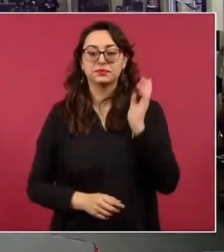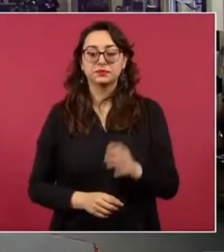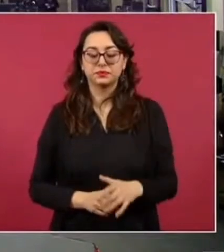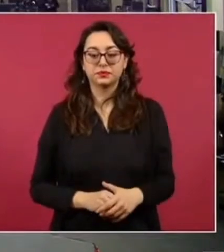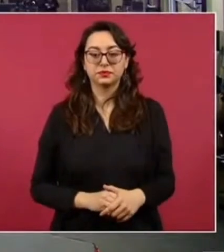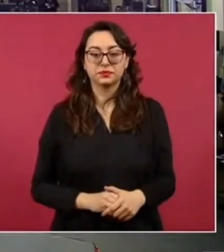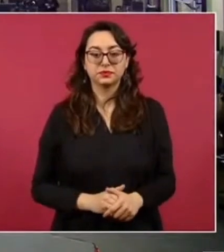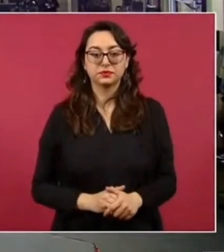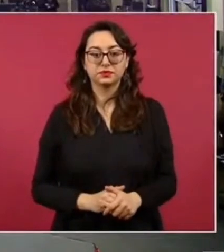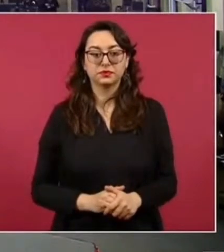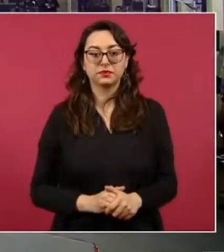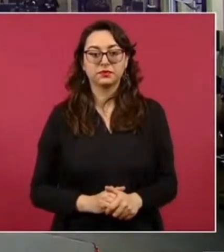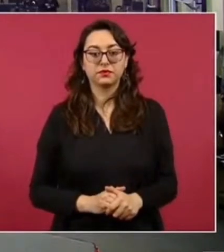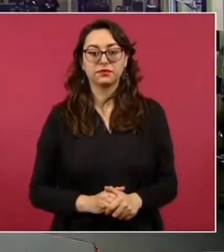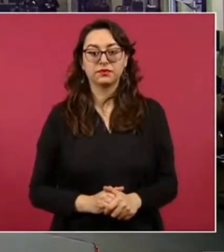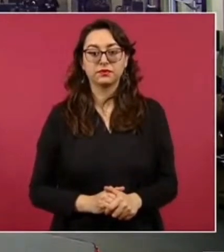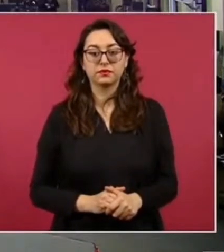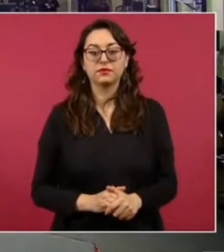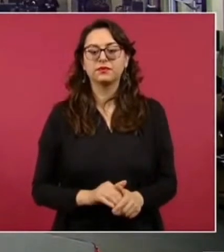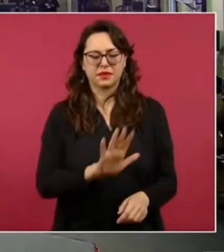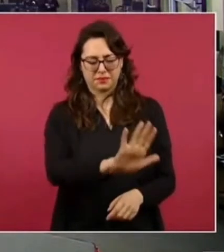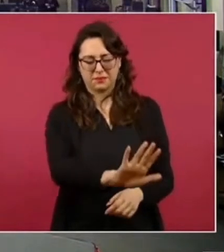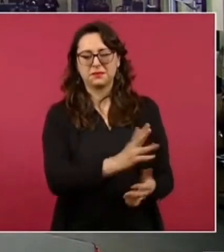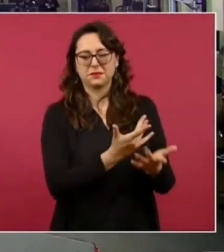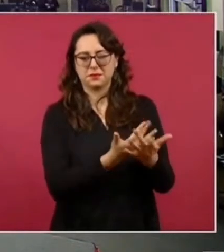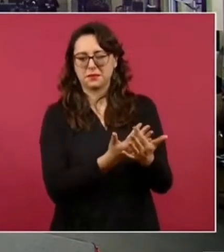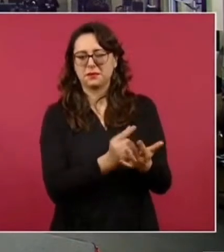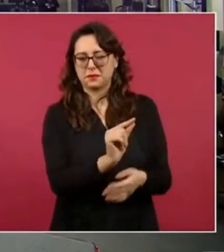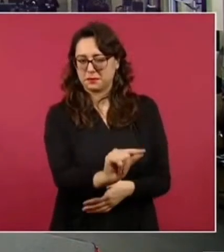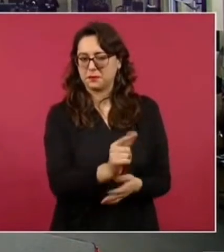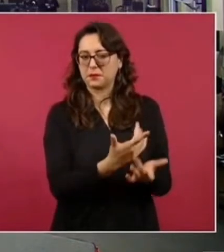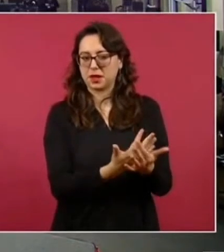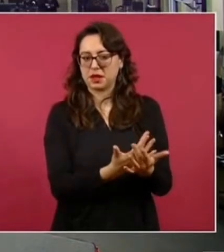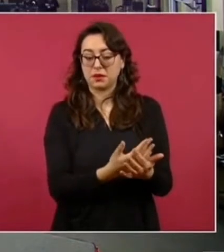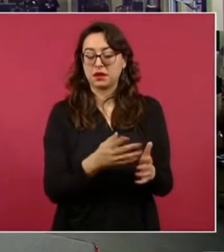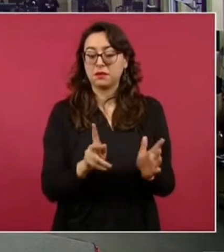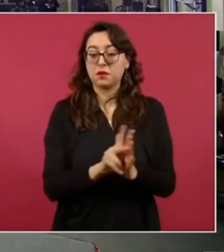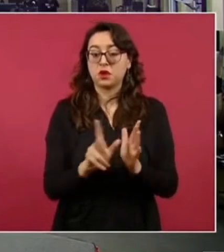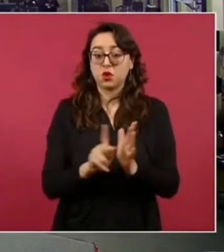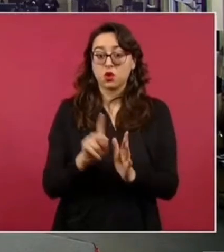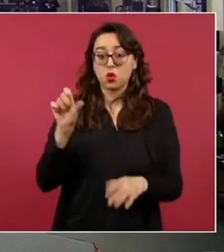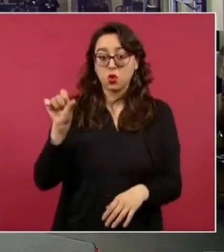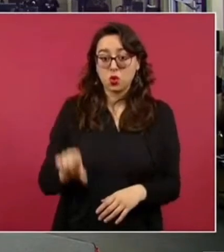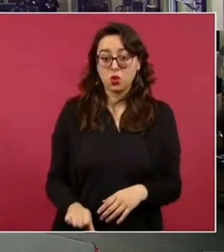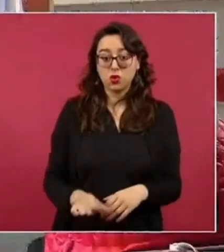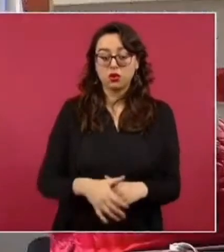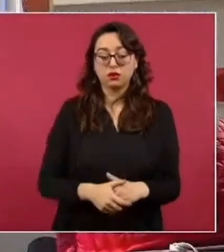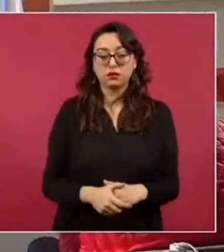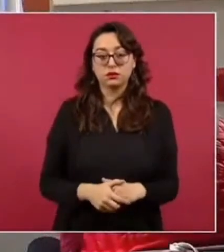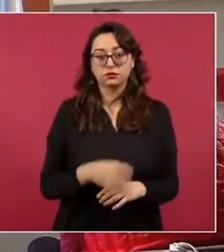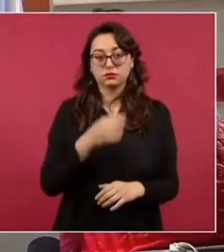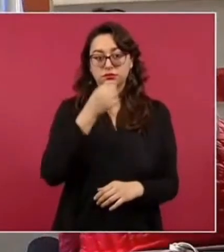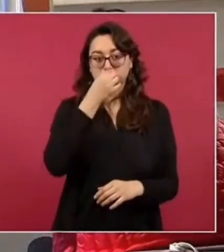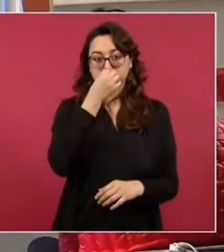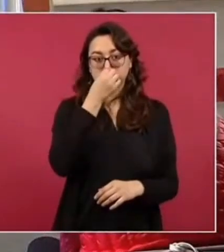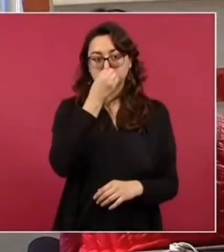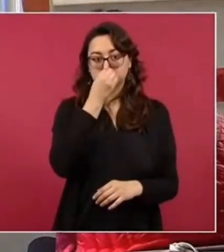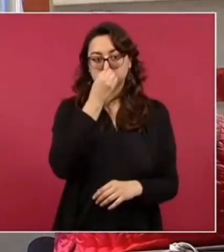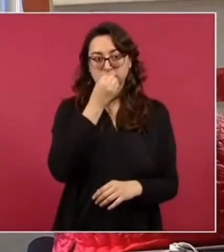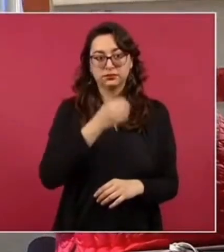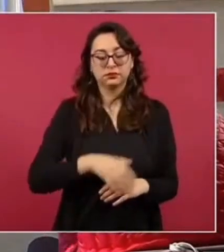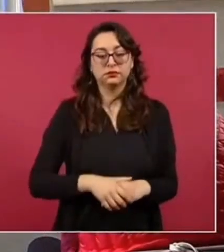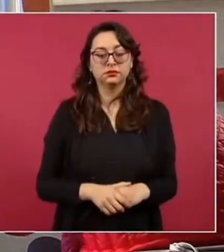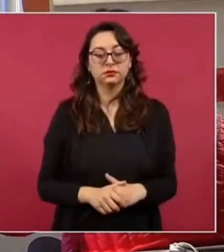¿y con el tema de las inversiones? a ver espérate ¿pero este es de hoy? No ¿y cuándo fue lo de